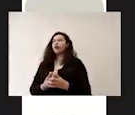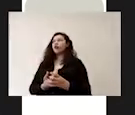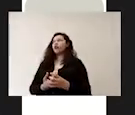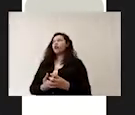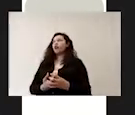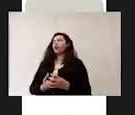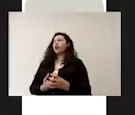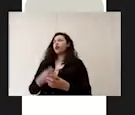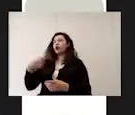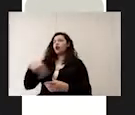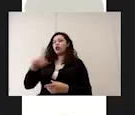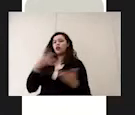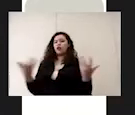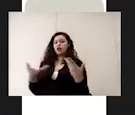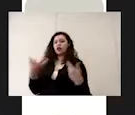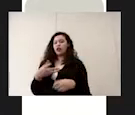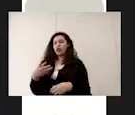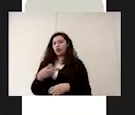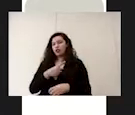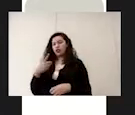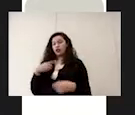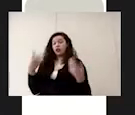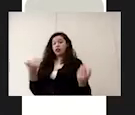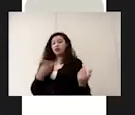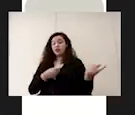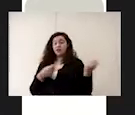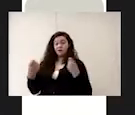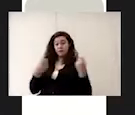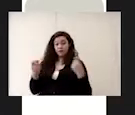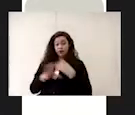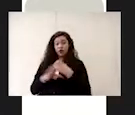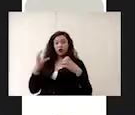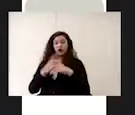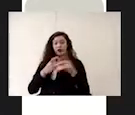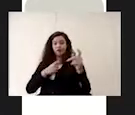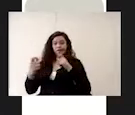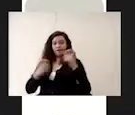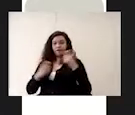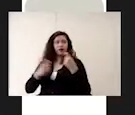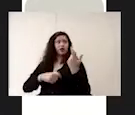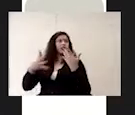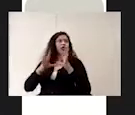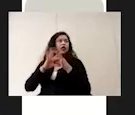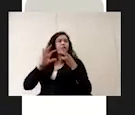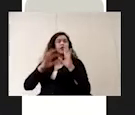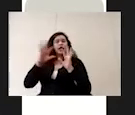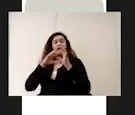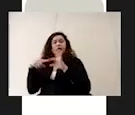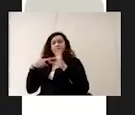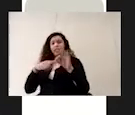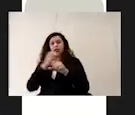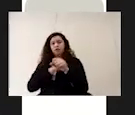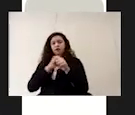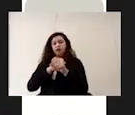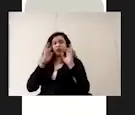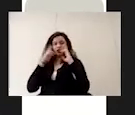vayan a realizar no se debe manipular ningún dispositivo que no venga descrito en la guía de práctica de la sesión